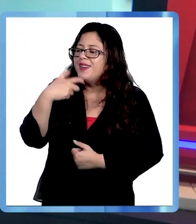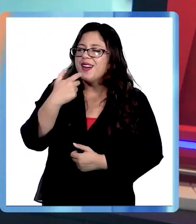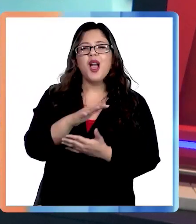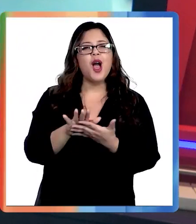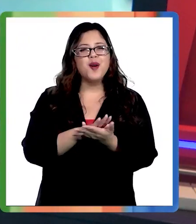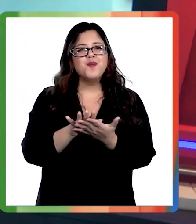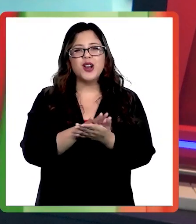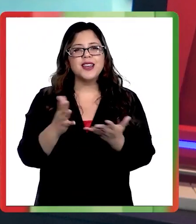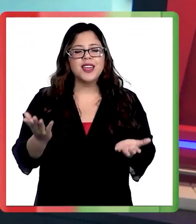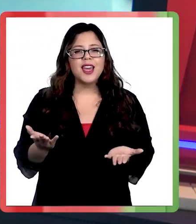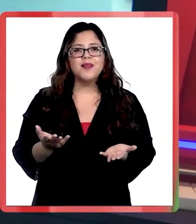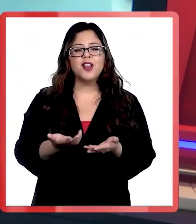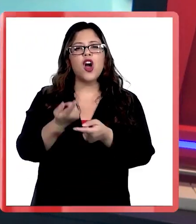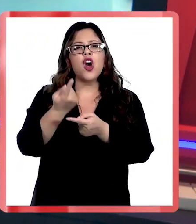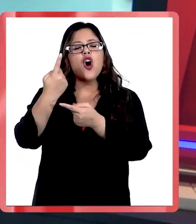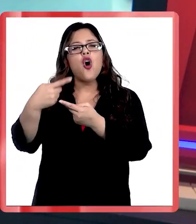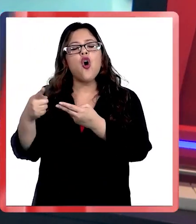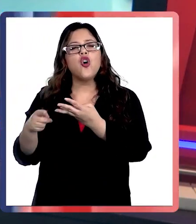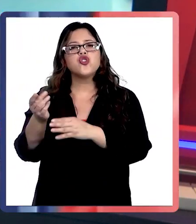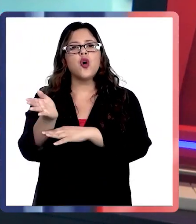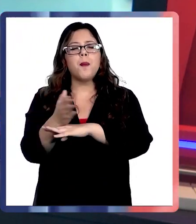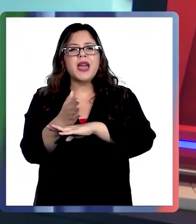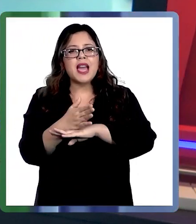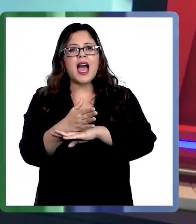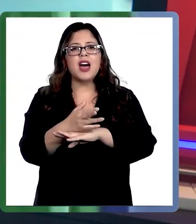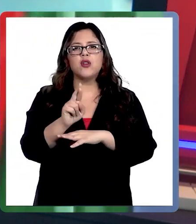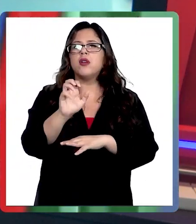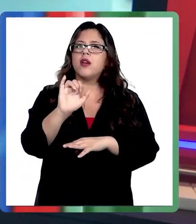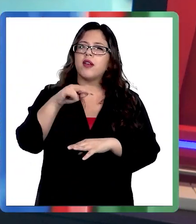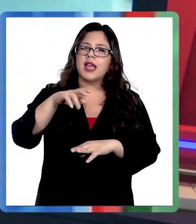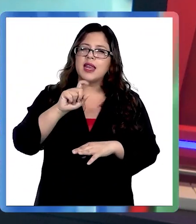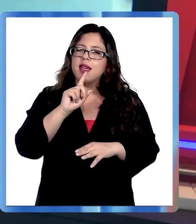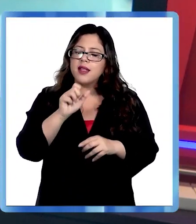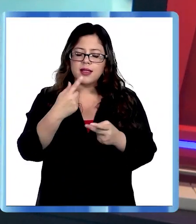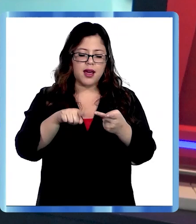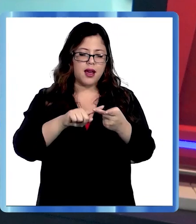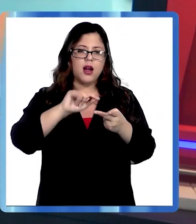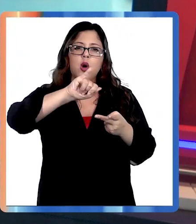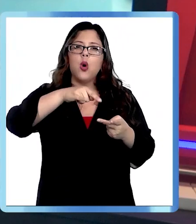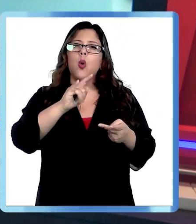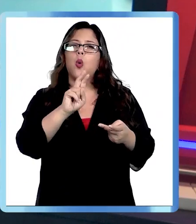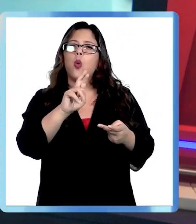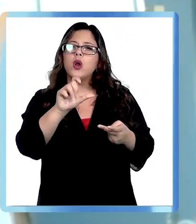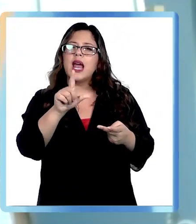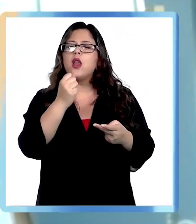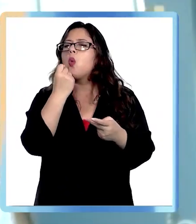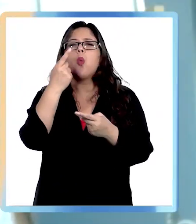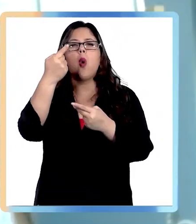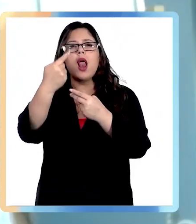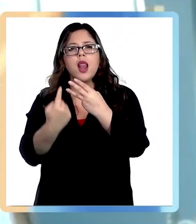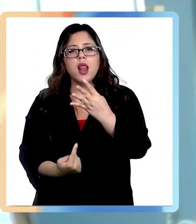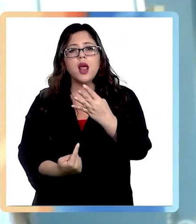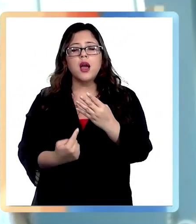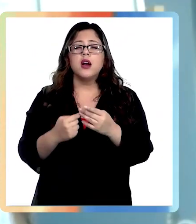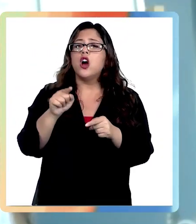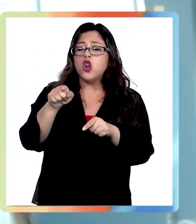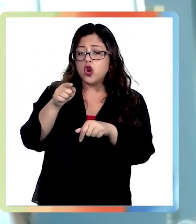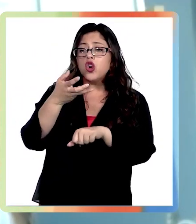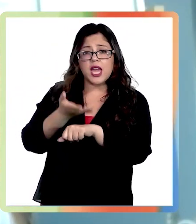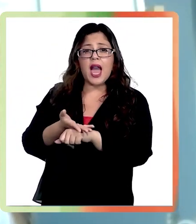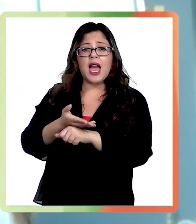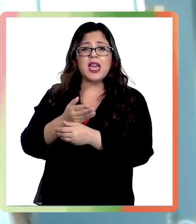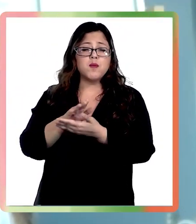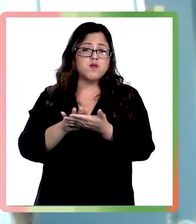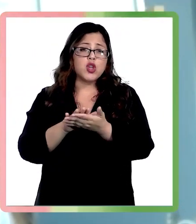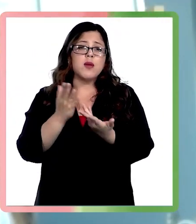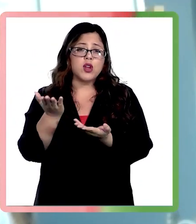Por ejemplo, a ver, ¿qué otro tipo de pescado podría ser? Hemos hablado de la reineta, del julel. ¿Qué otro pescado recomendaría? Los pescados que están más disponibles a